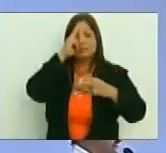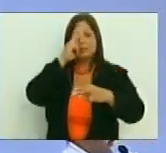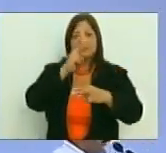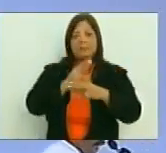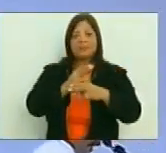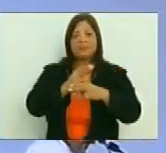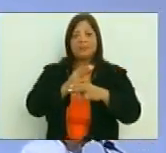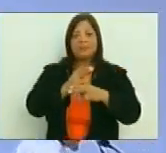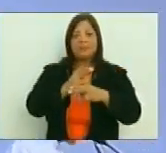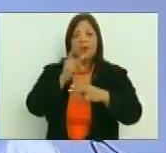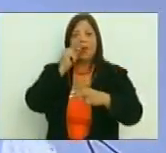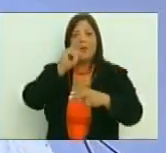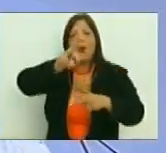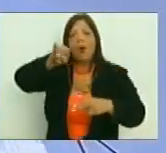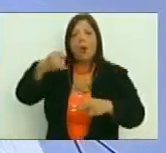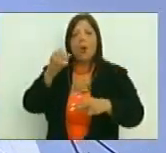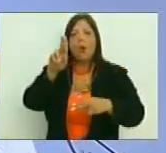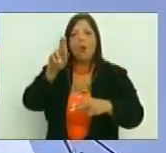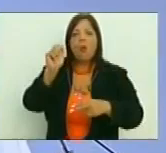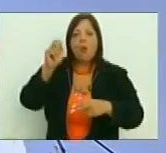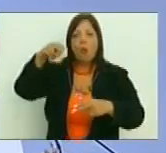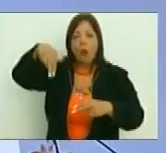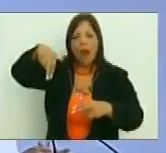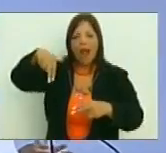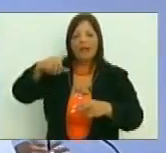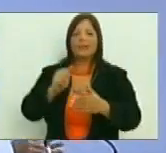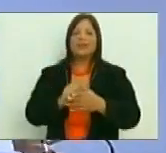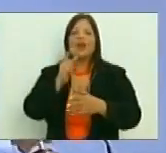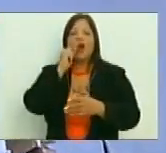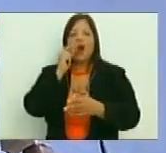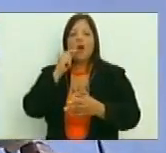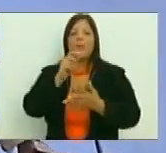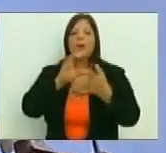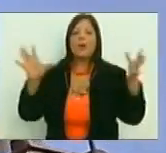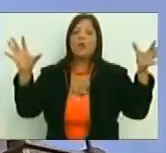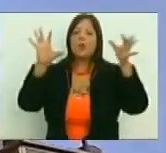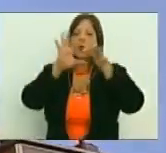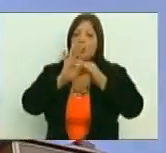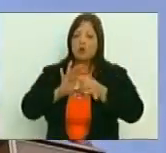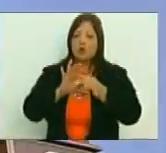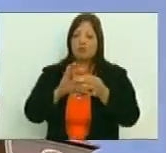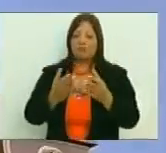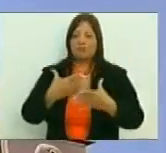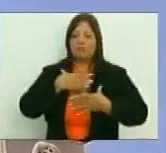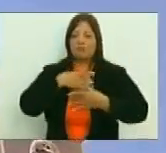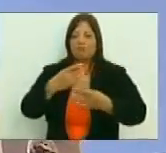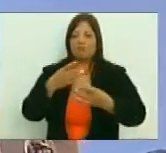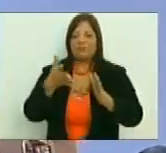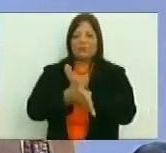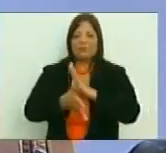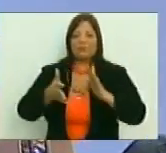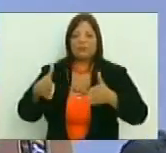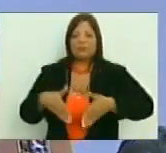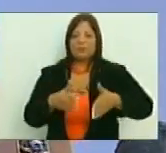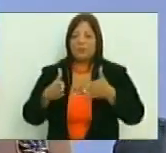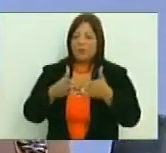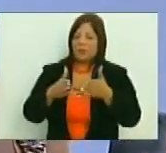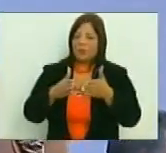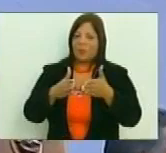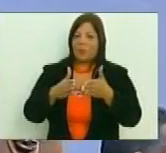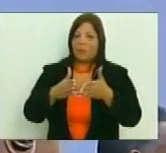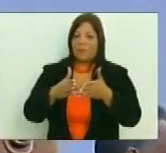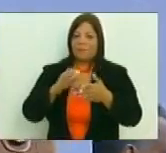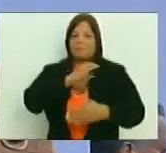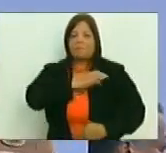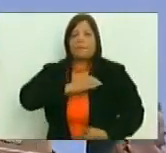compañero que además configura una unión interesante en lo que es la conducción de la